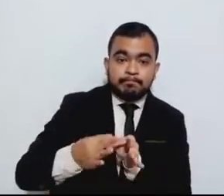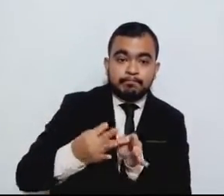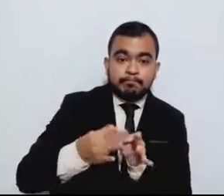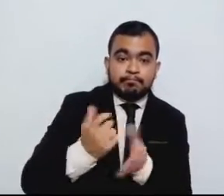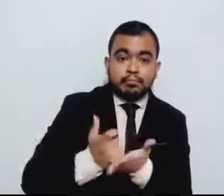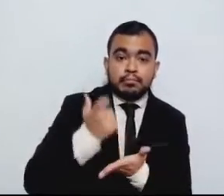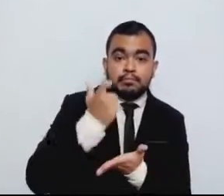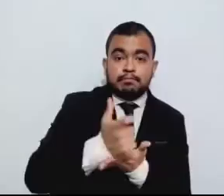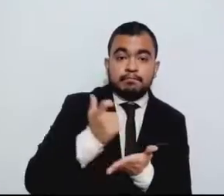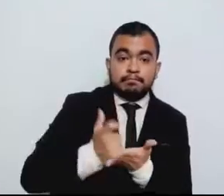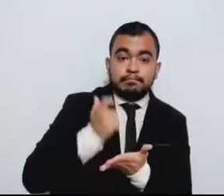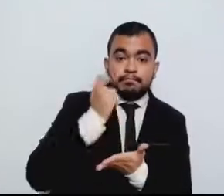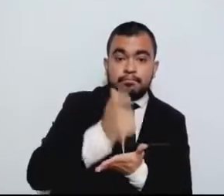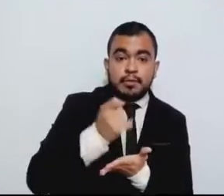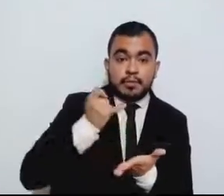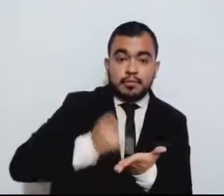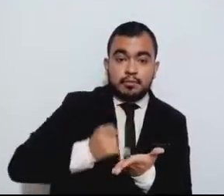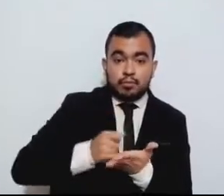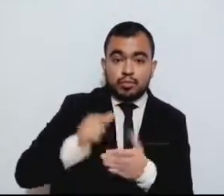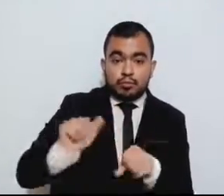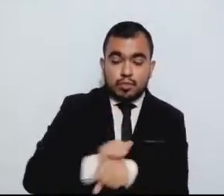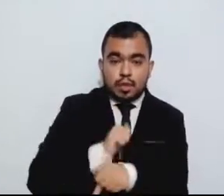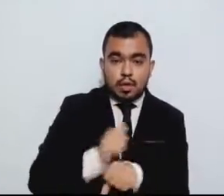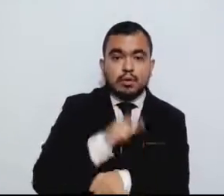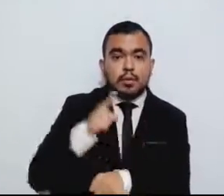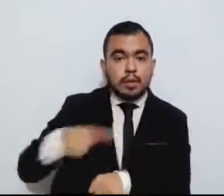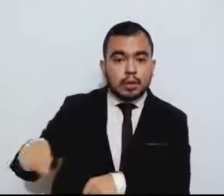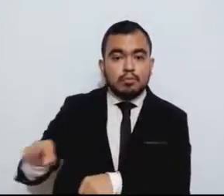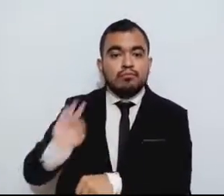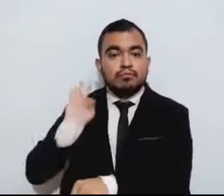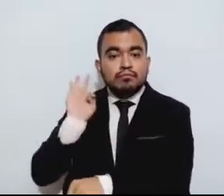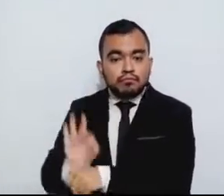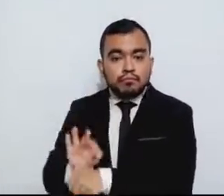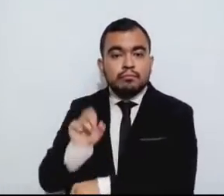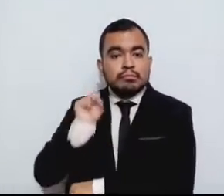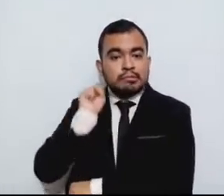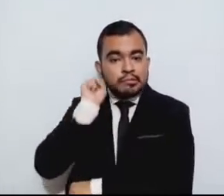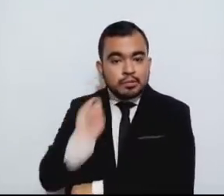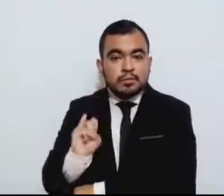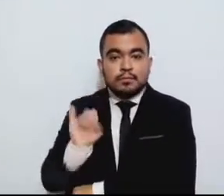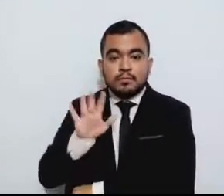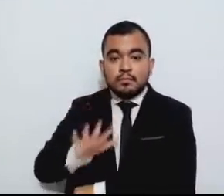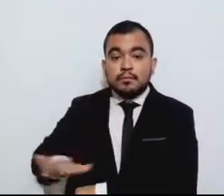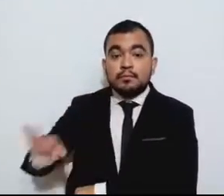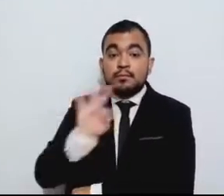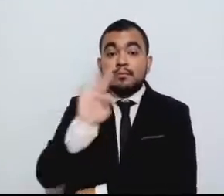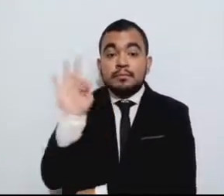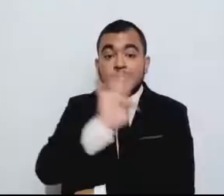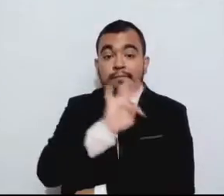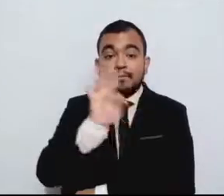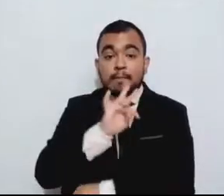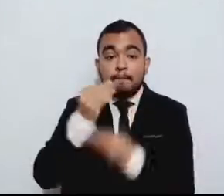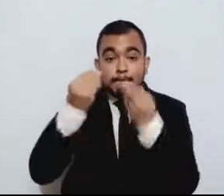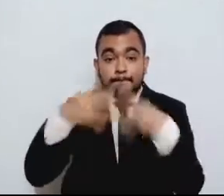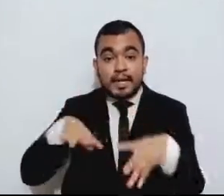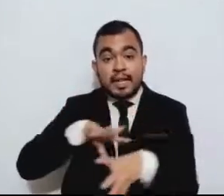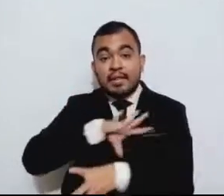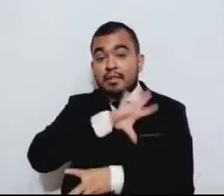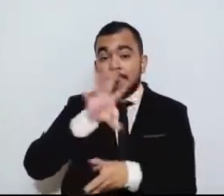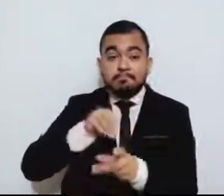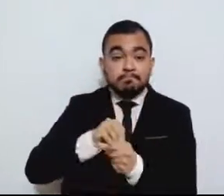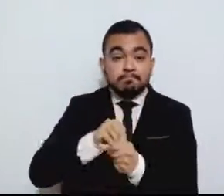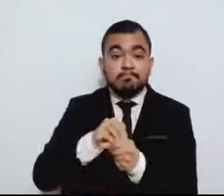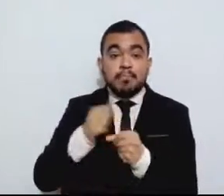sus obligaciones fiscales la certeza de que en caso de enfrentar la pérdida total o parcial de sus